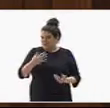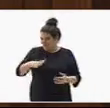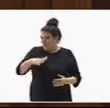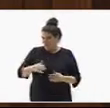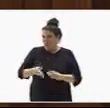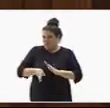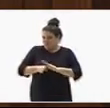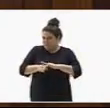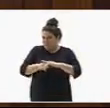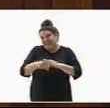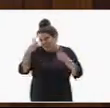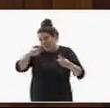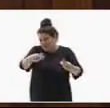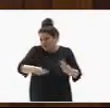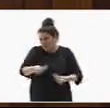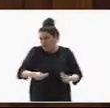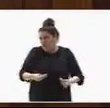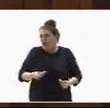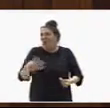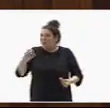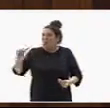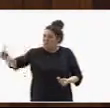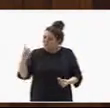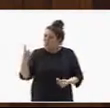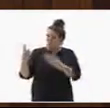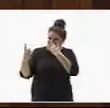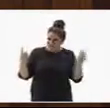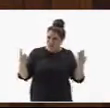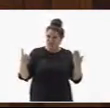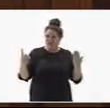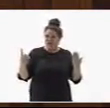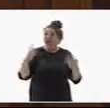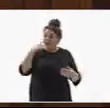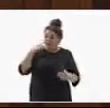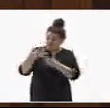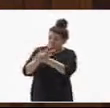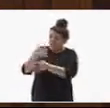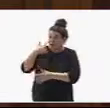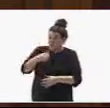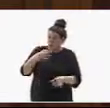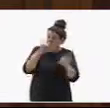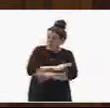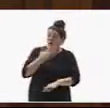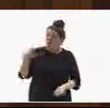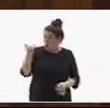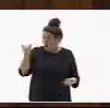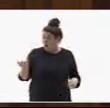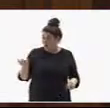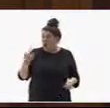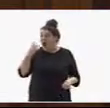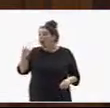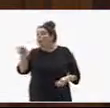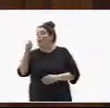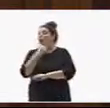cuestión de confianza, que nos demuestre que nos equivocamos, que cuente usted con los apoyos necesarios para seguir siendo presidente